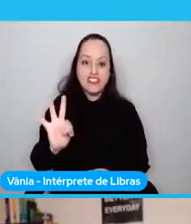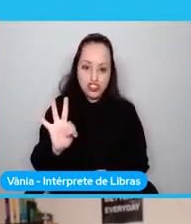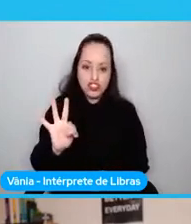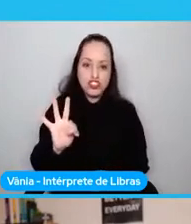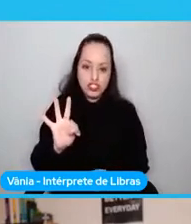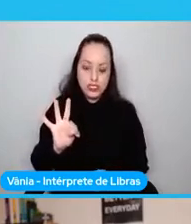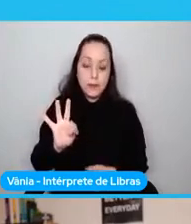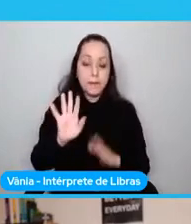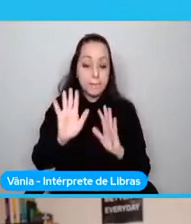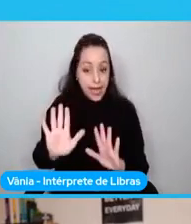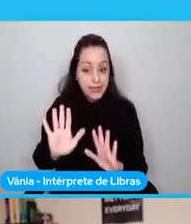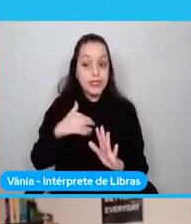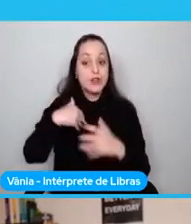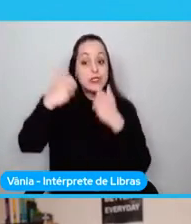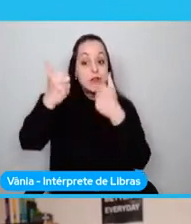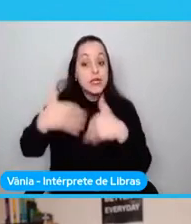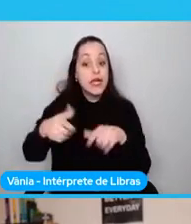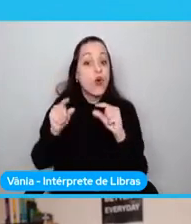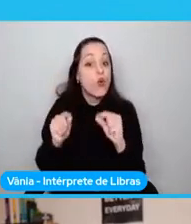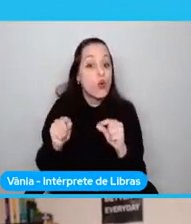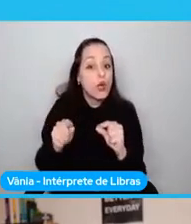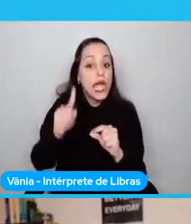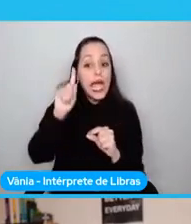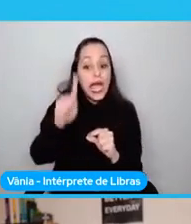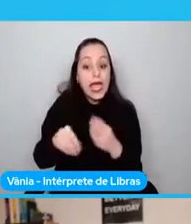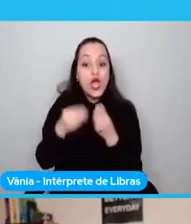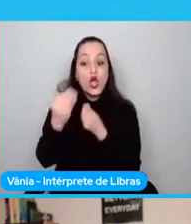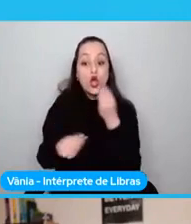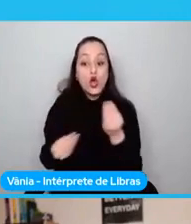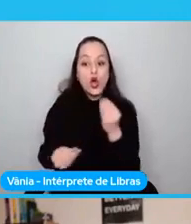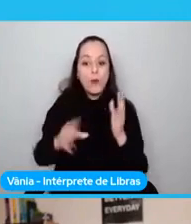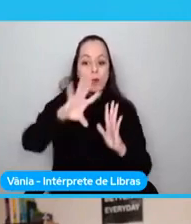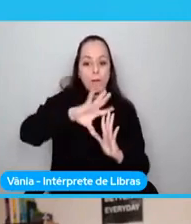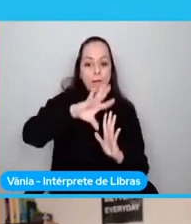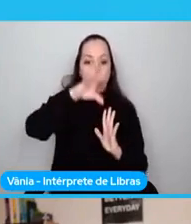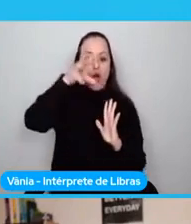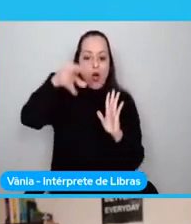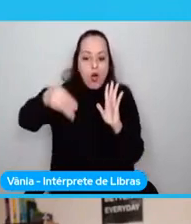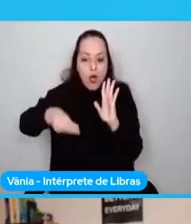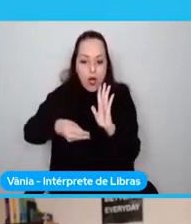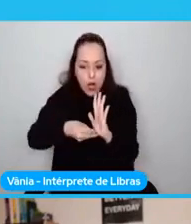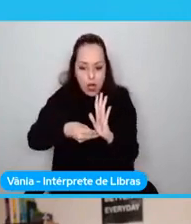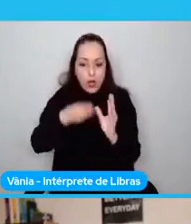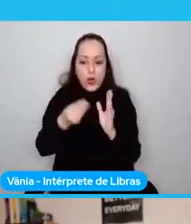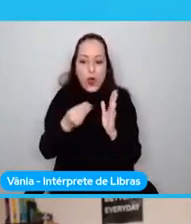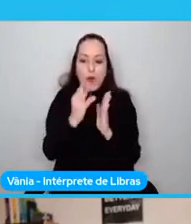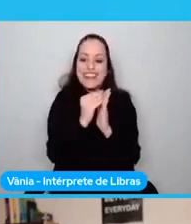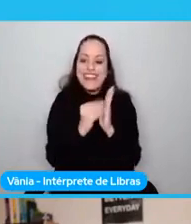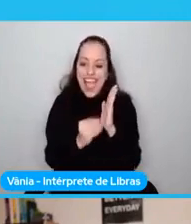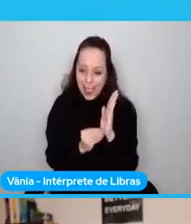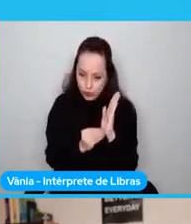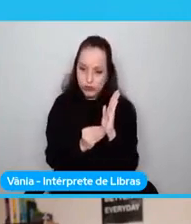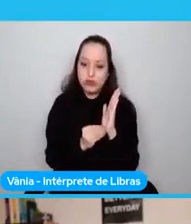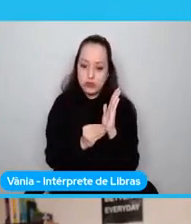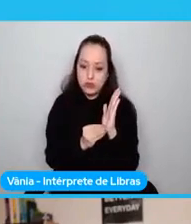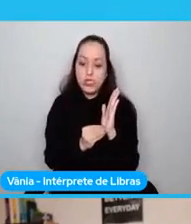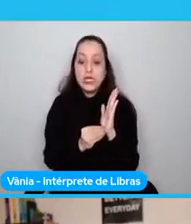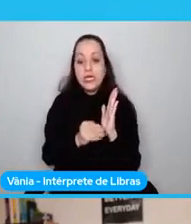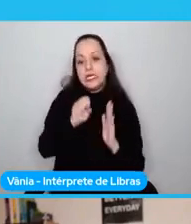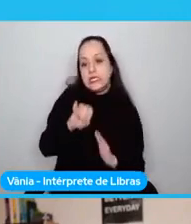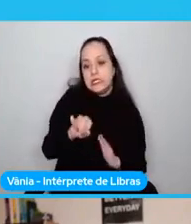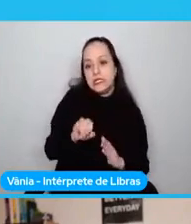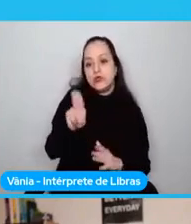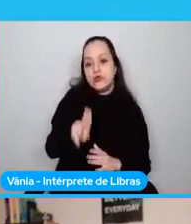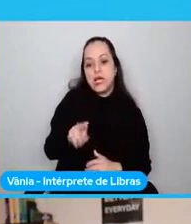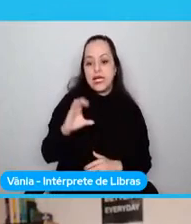entender. Es el target de compilación. Cuando estamos compilando, por ejemplo, vamos a utilizar C y C++,